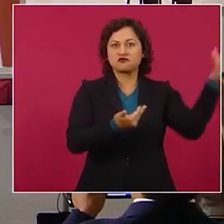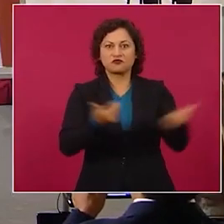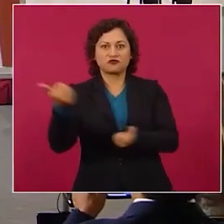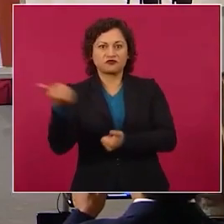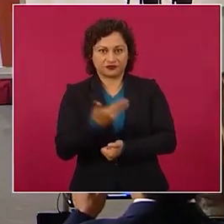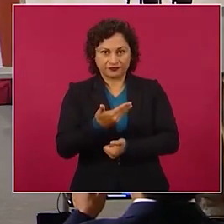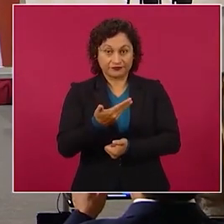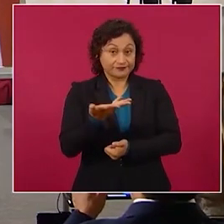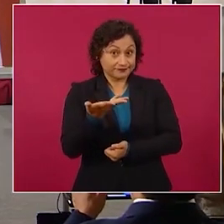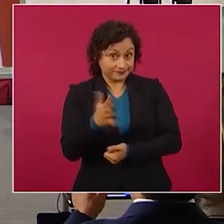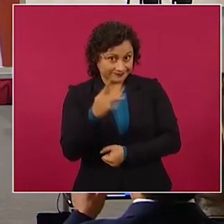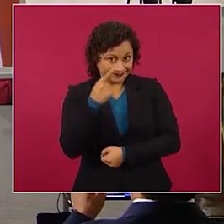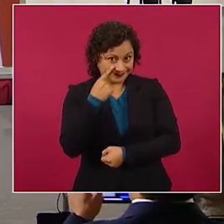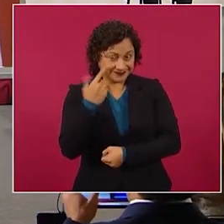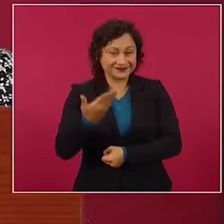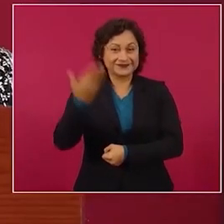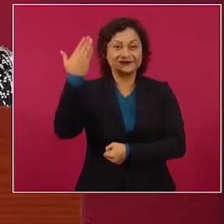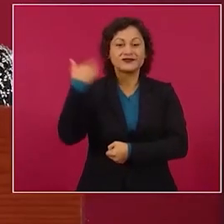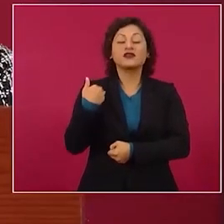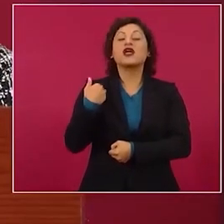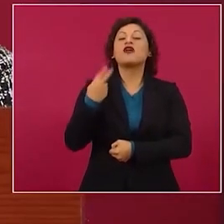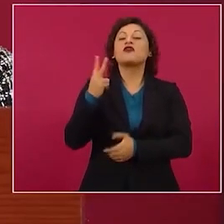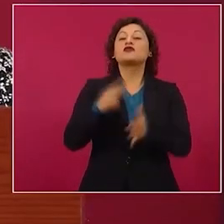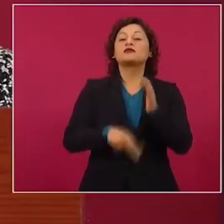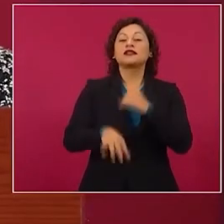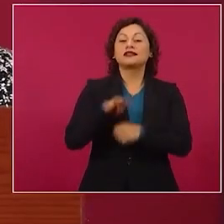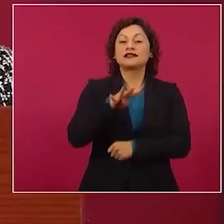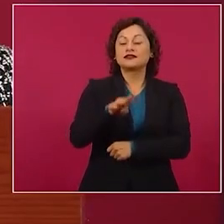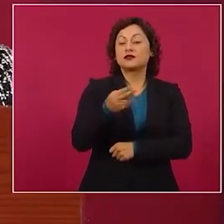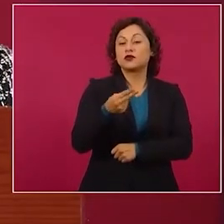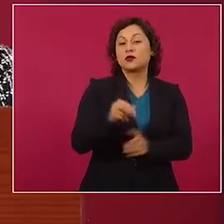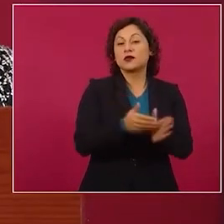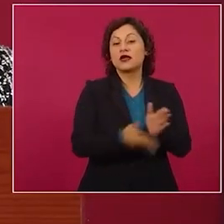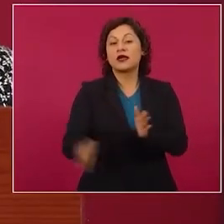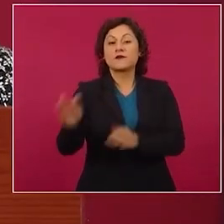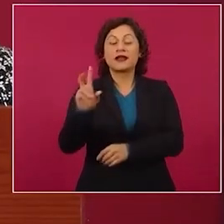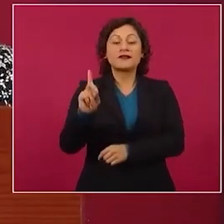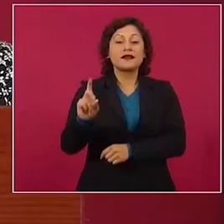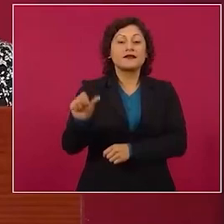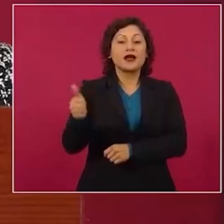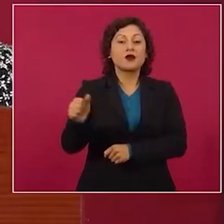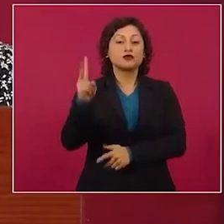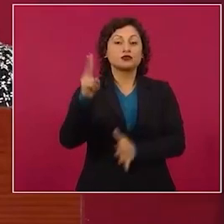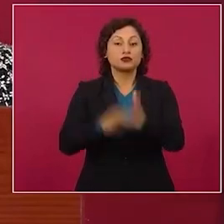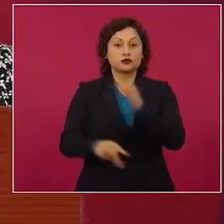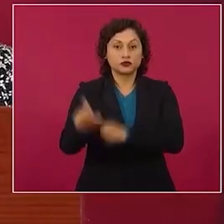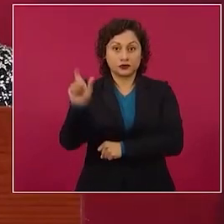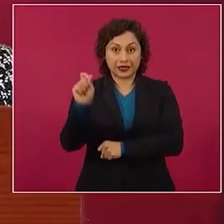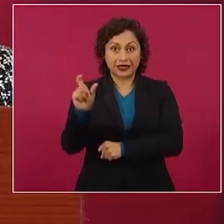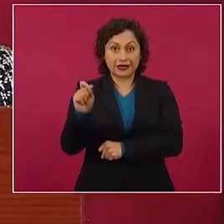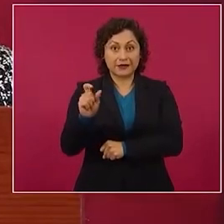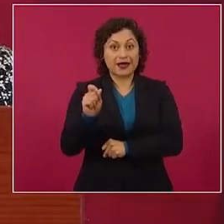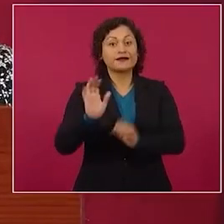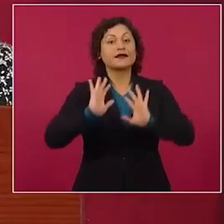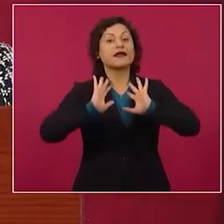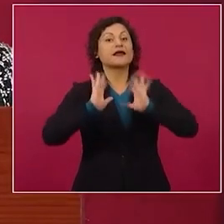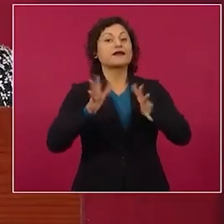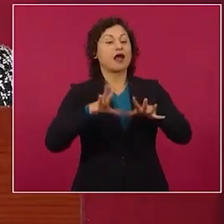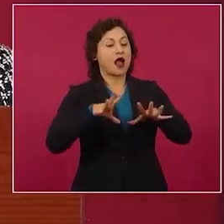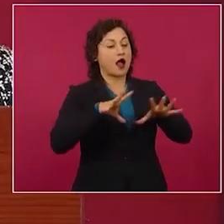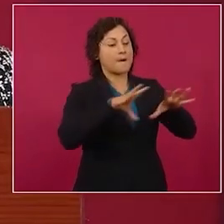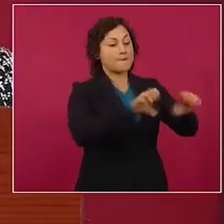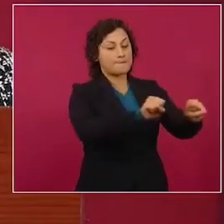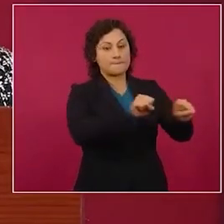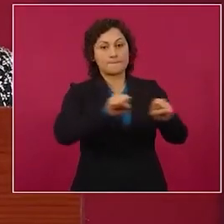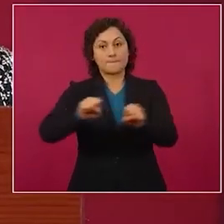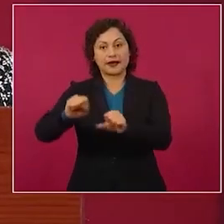noviembre de 2019 al 30 de agosto de 2020 fueron puestos a disposición de